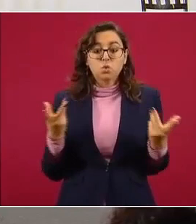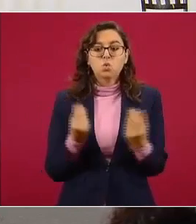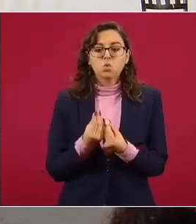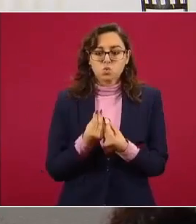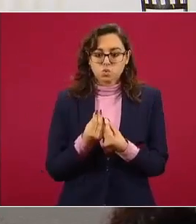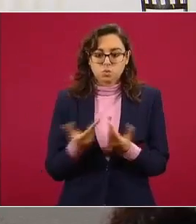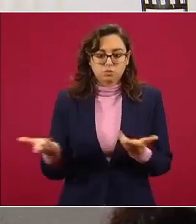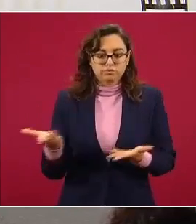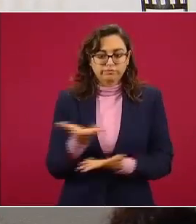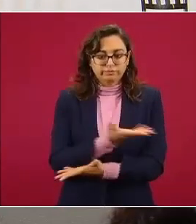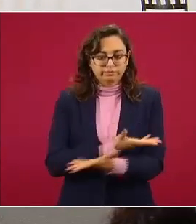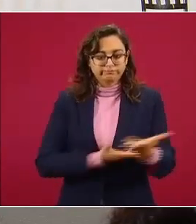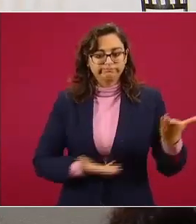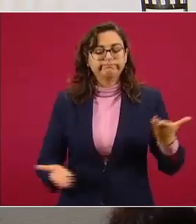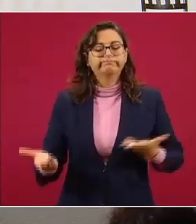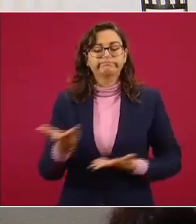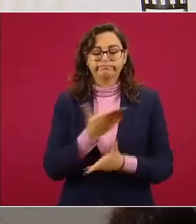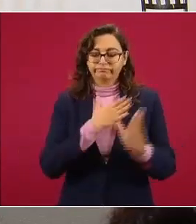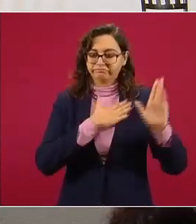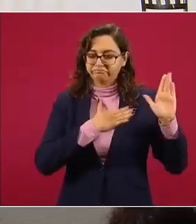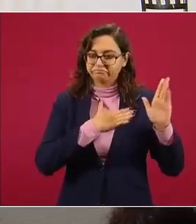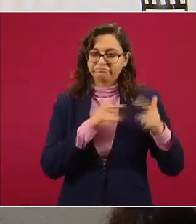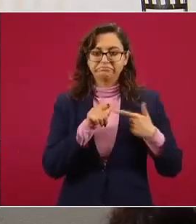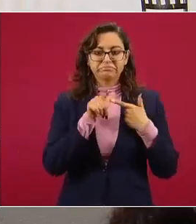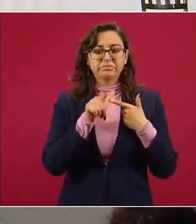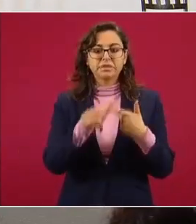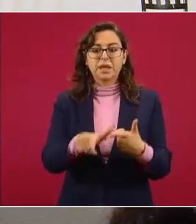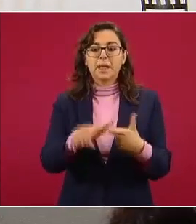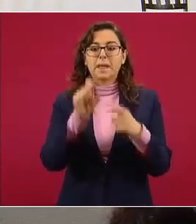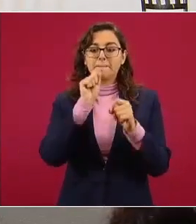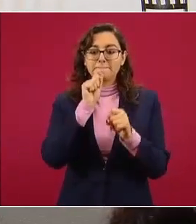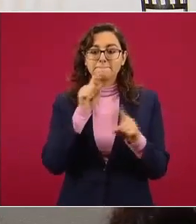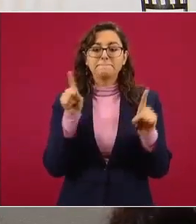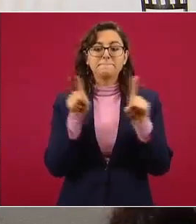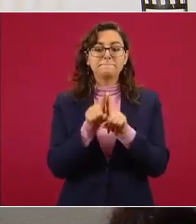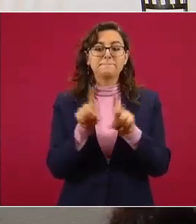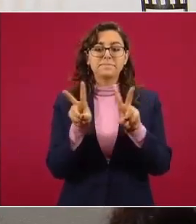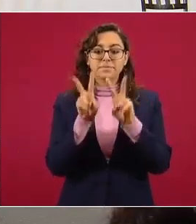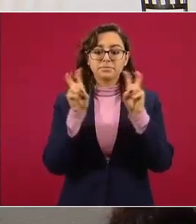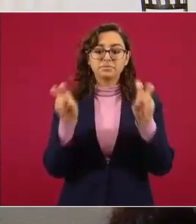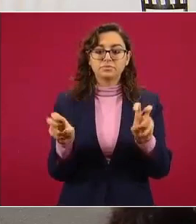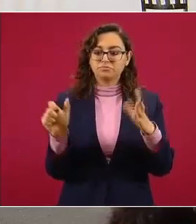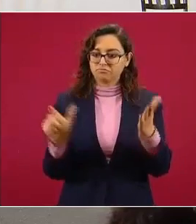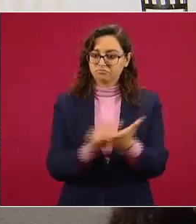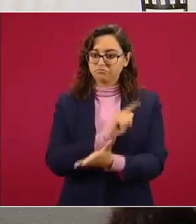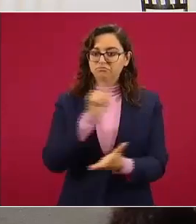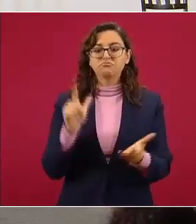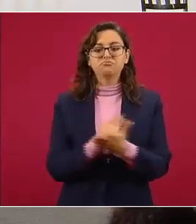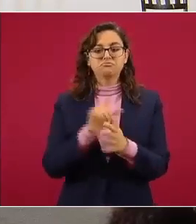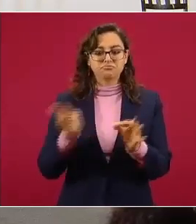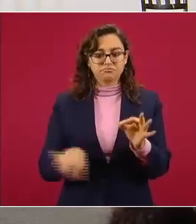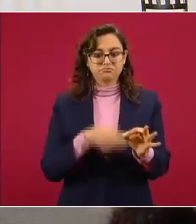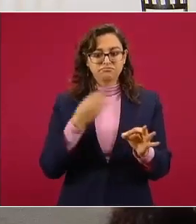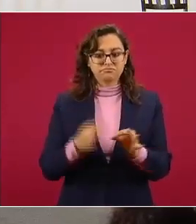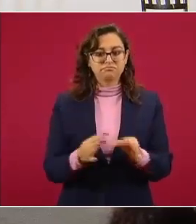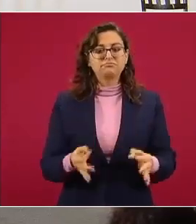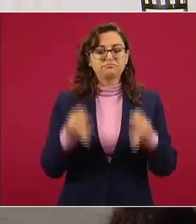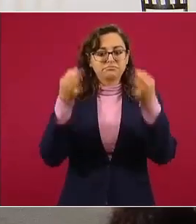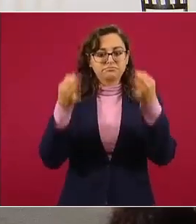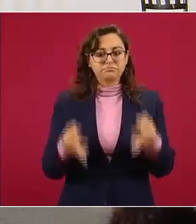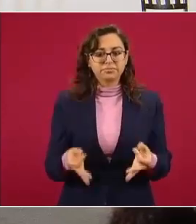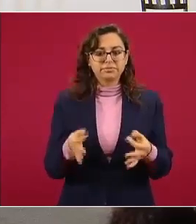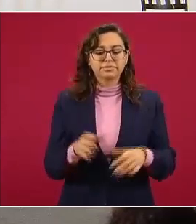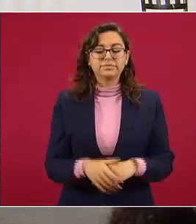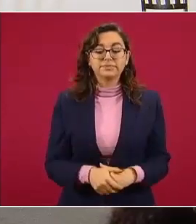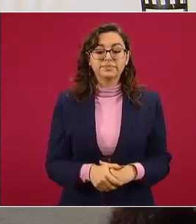así como con toda nuestra cooperación bilateral en materia de aplicación de la ley como refleja la